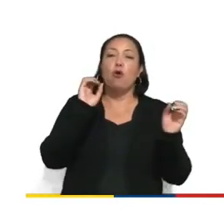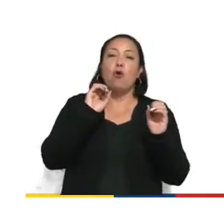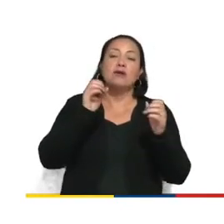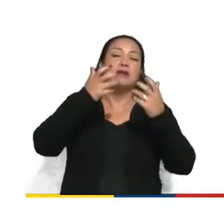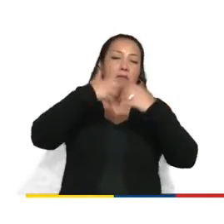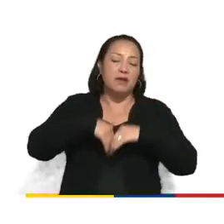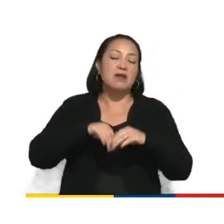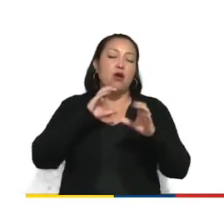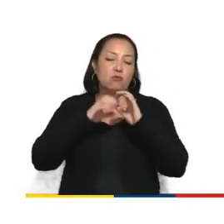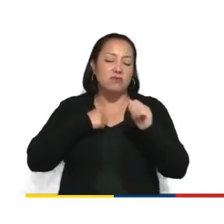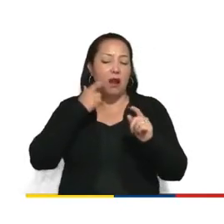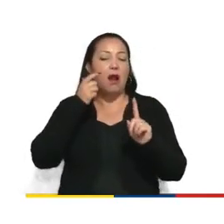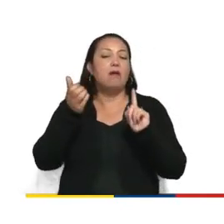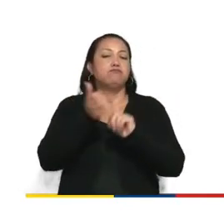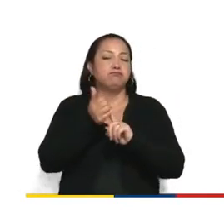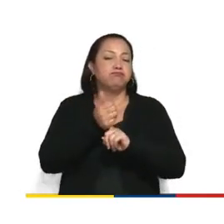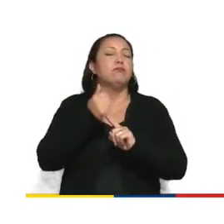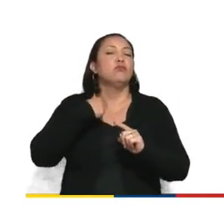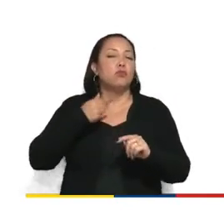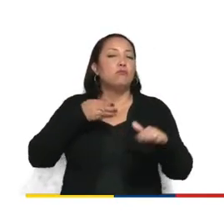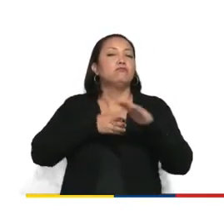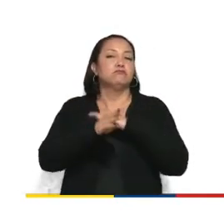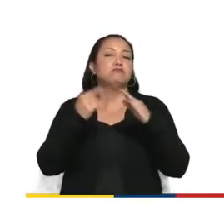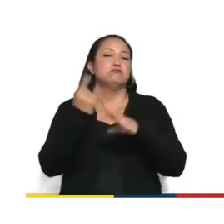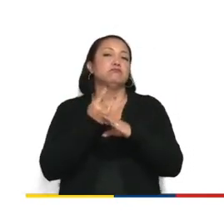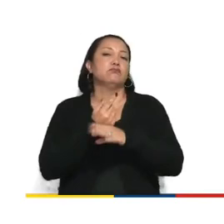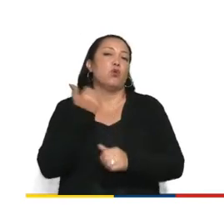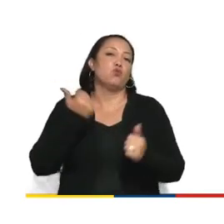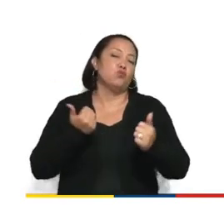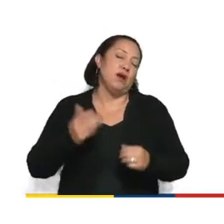telecomunicaciones sabría exactamente lo que está haciendo el usuario.